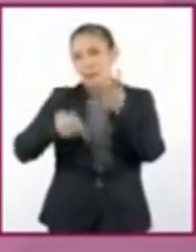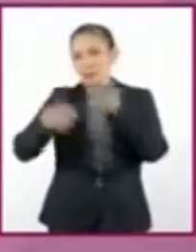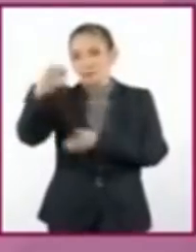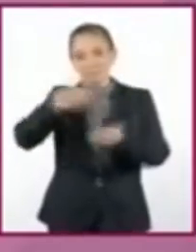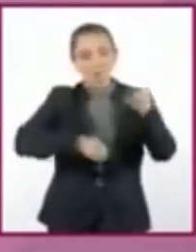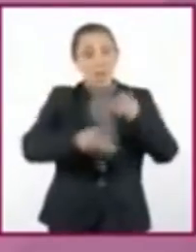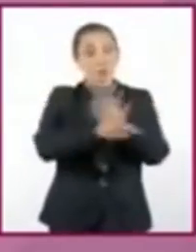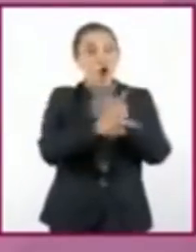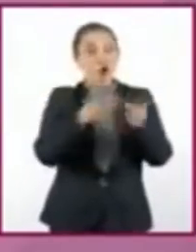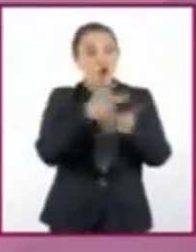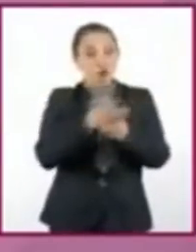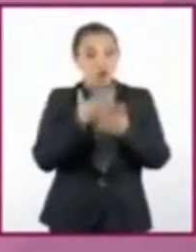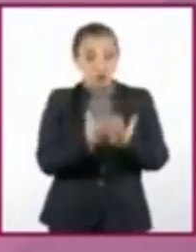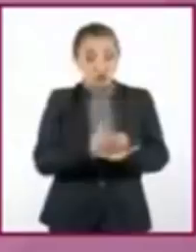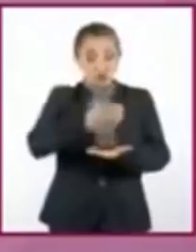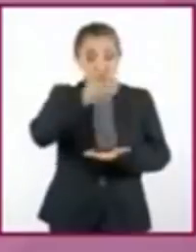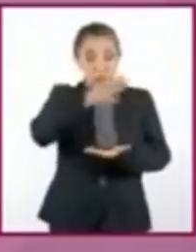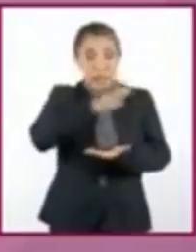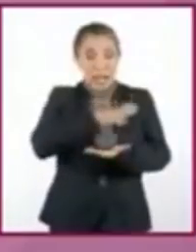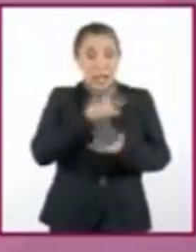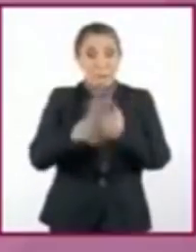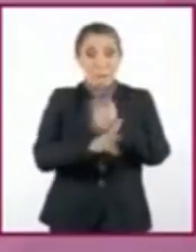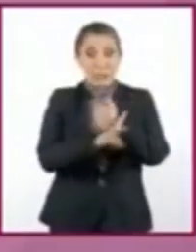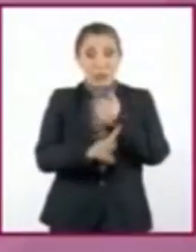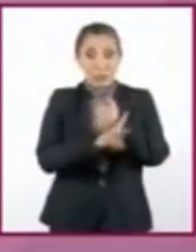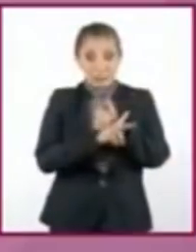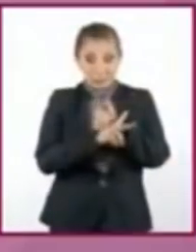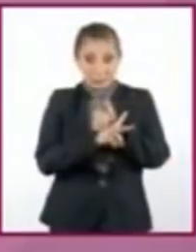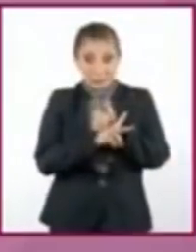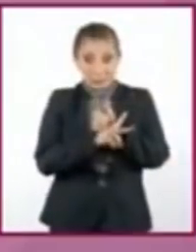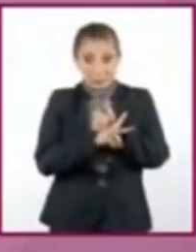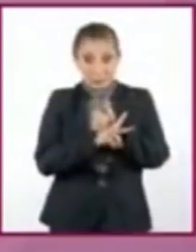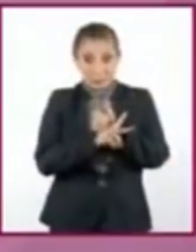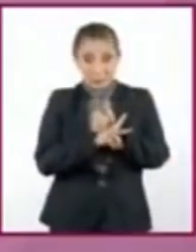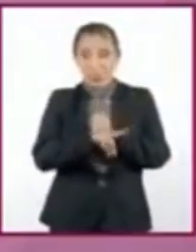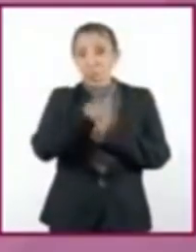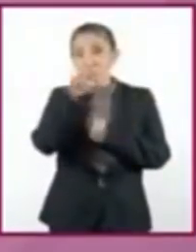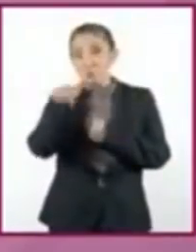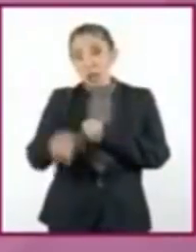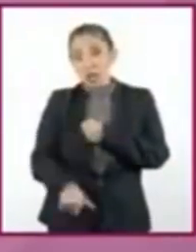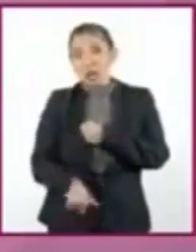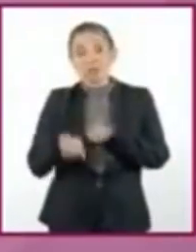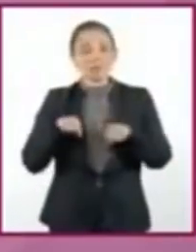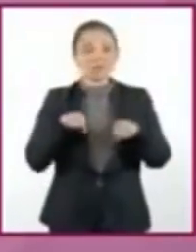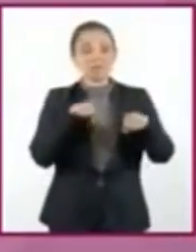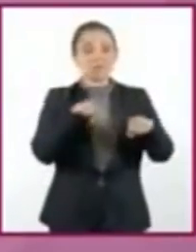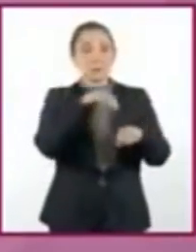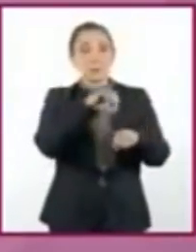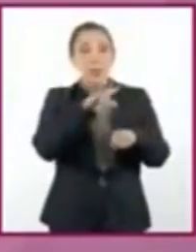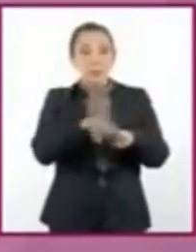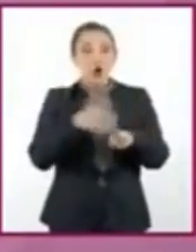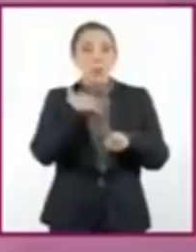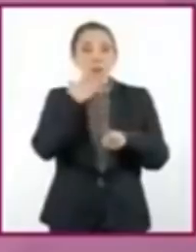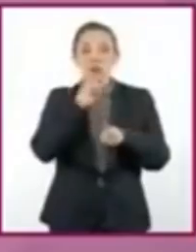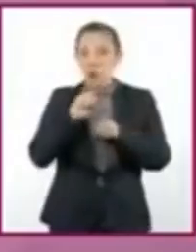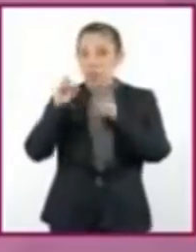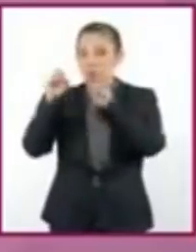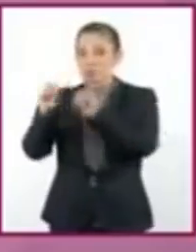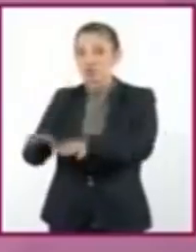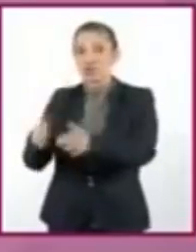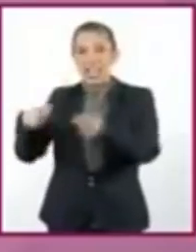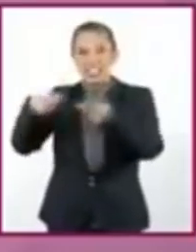productos estaban envasados en frascos de vidrio. Más tarde, Memo sacó sus residuos a la esquina,